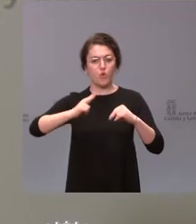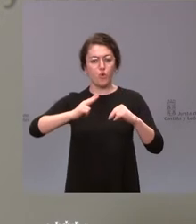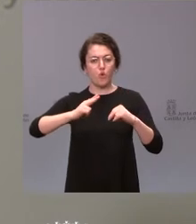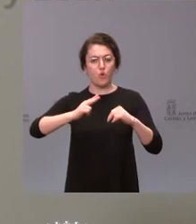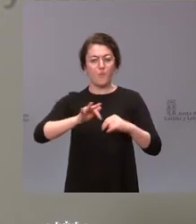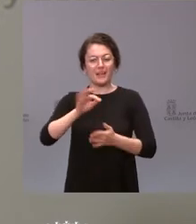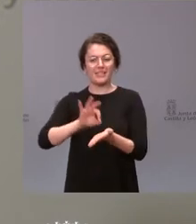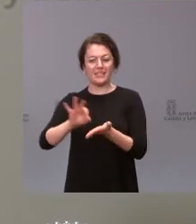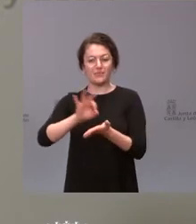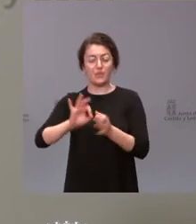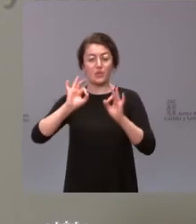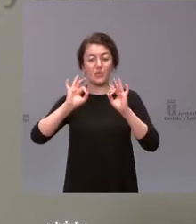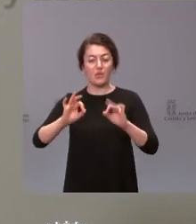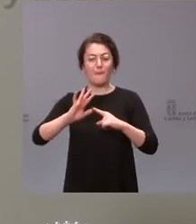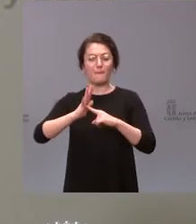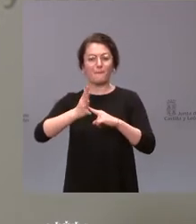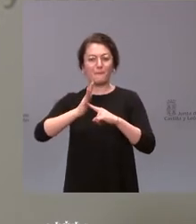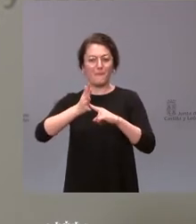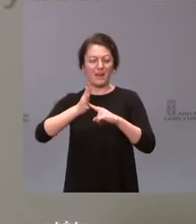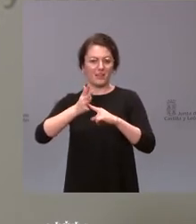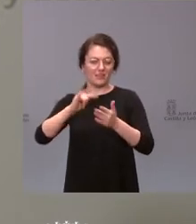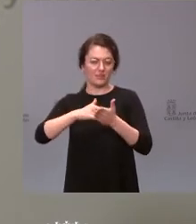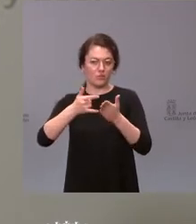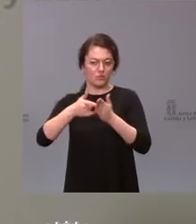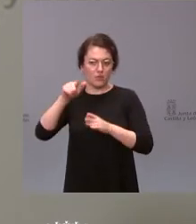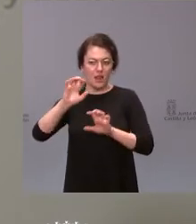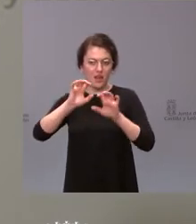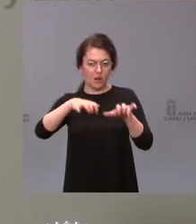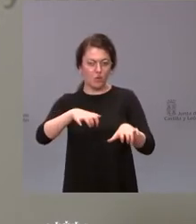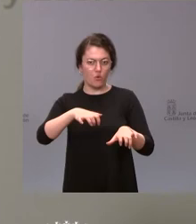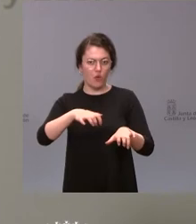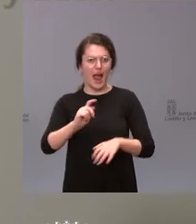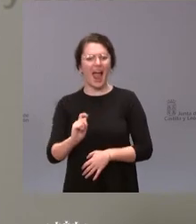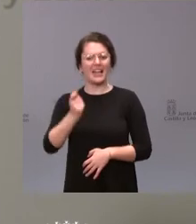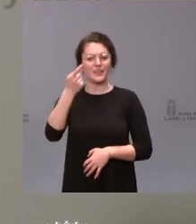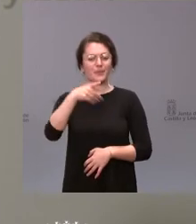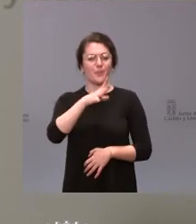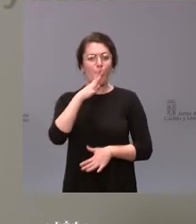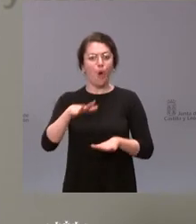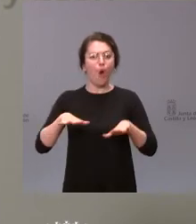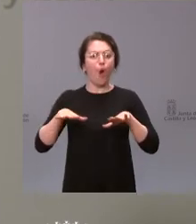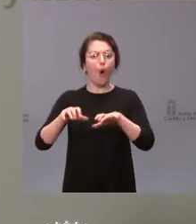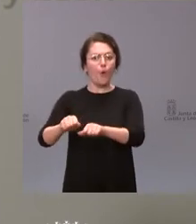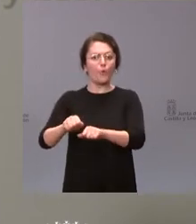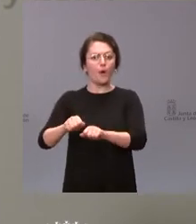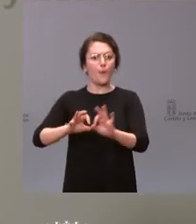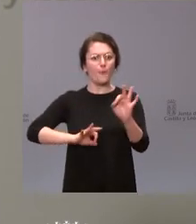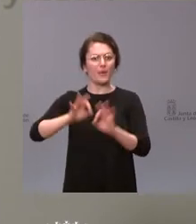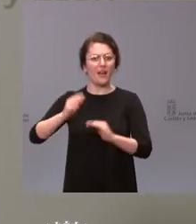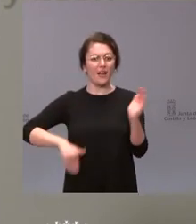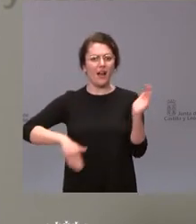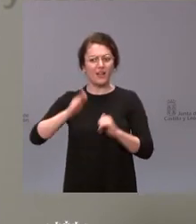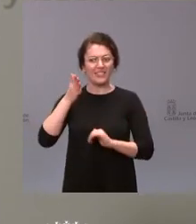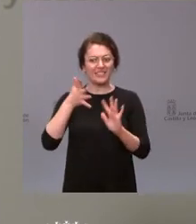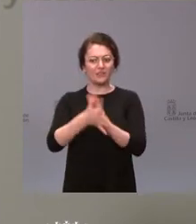Castilla y León del Parque Tecnológico de León y que ha sido un éxito que se haya venido ocupando en un porcentaje tan alto que hoy estemos hablando de la